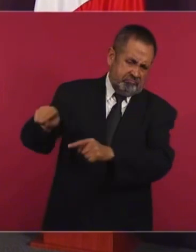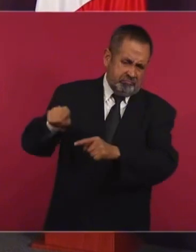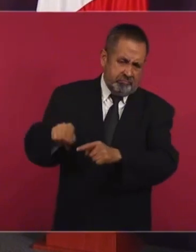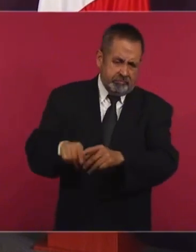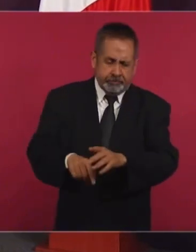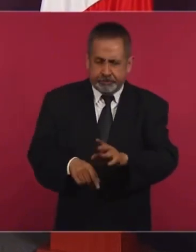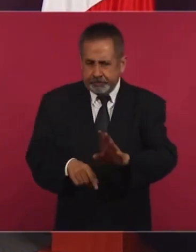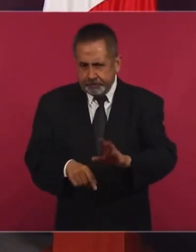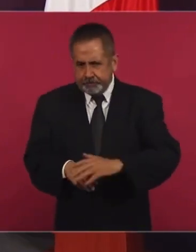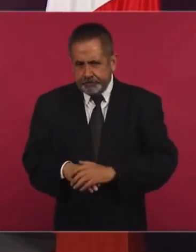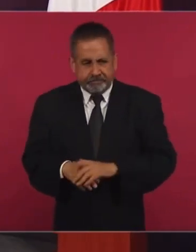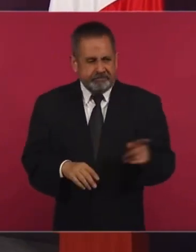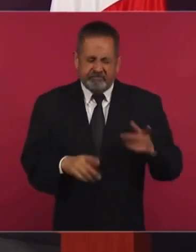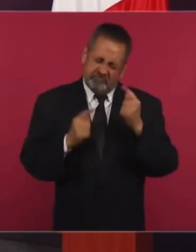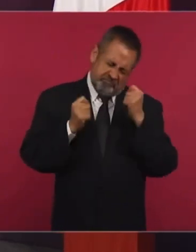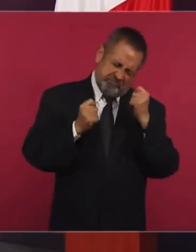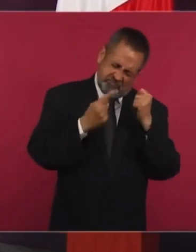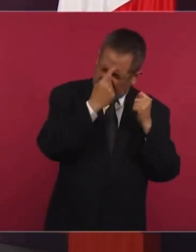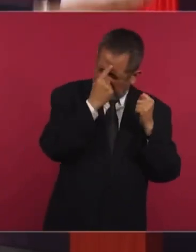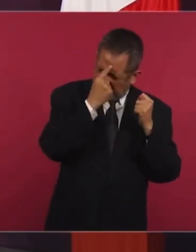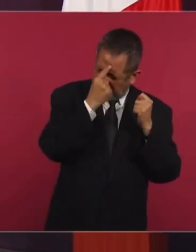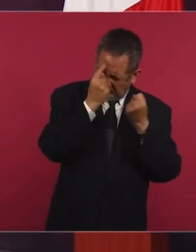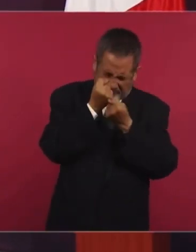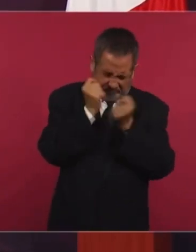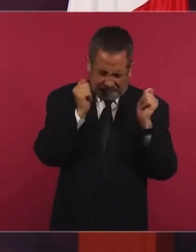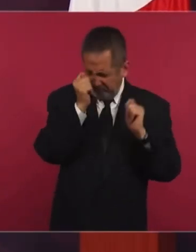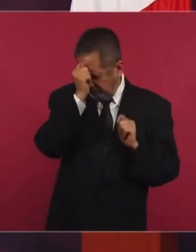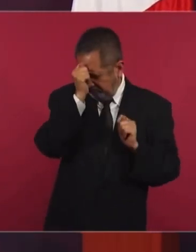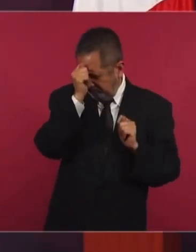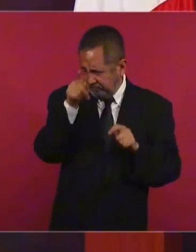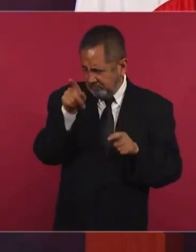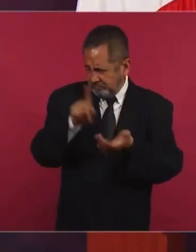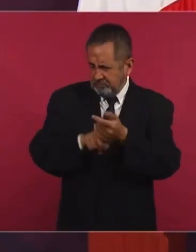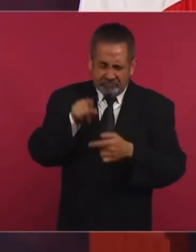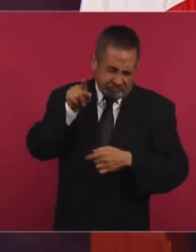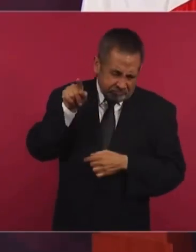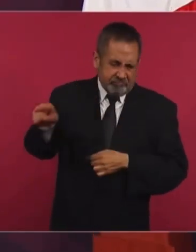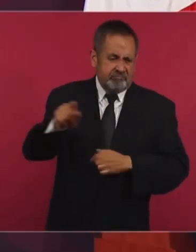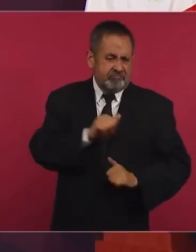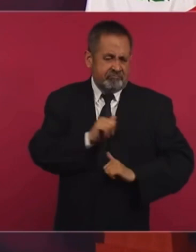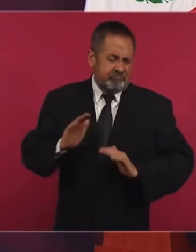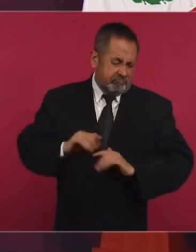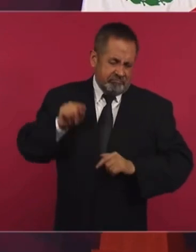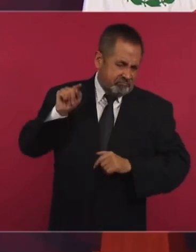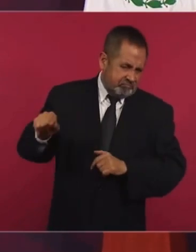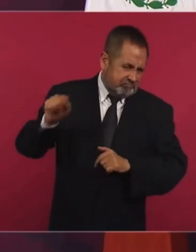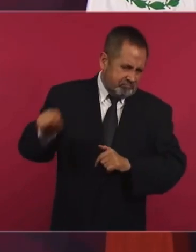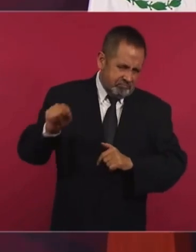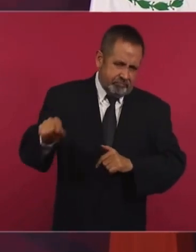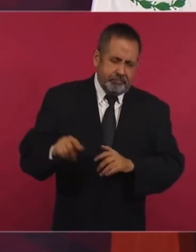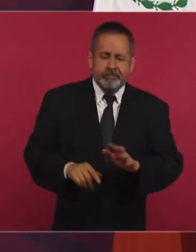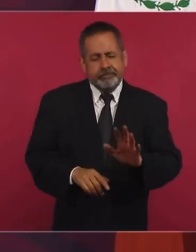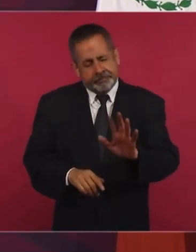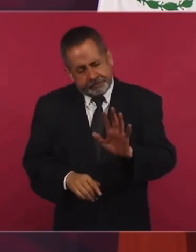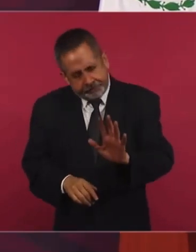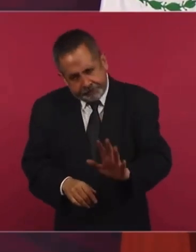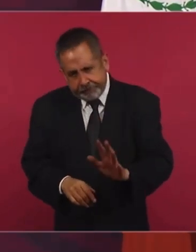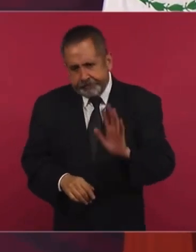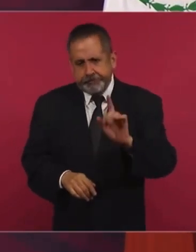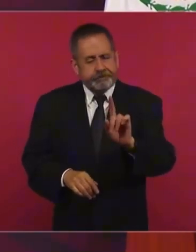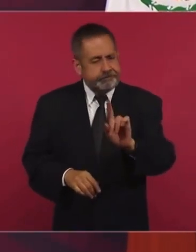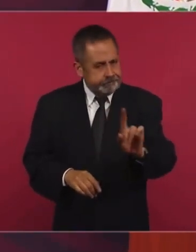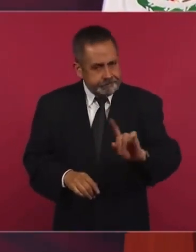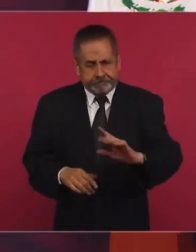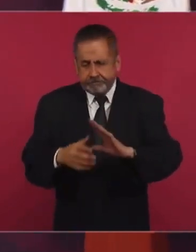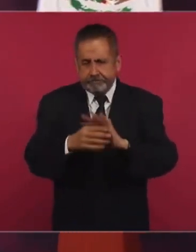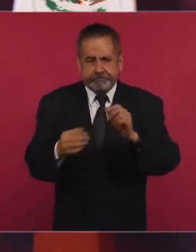y de ahí no salimos, pues yo les puedo decir en primer